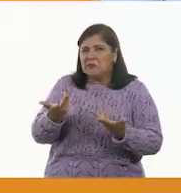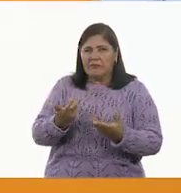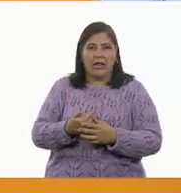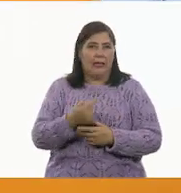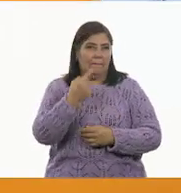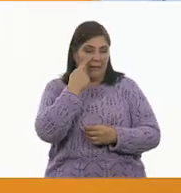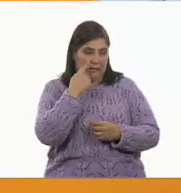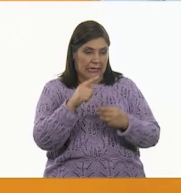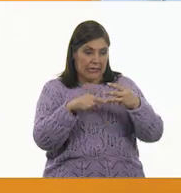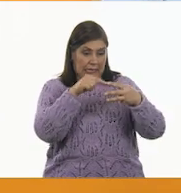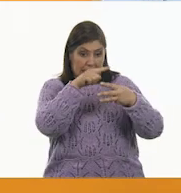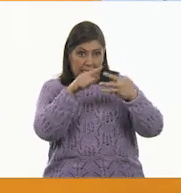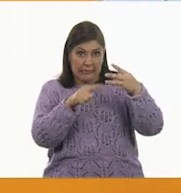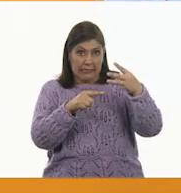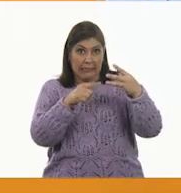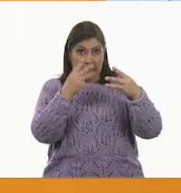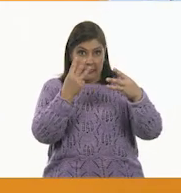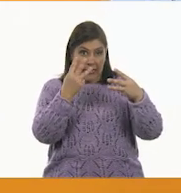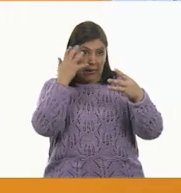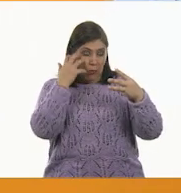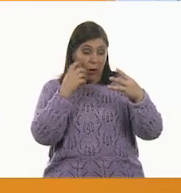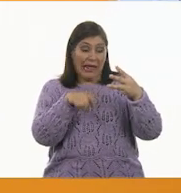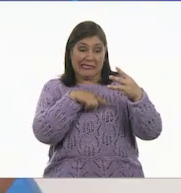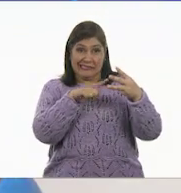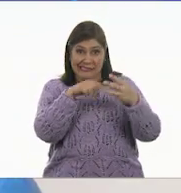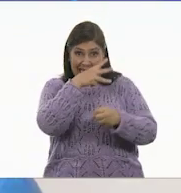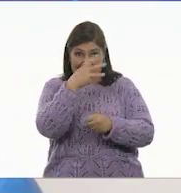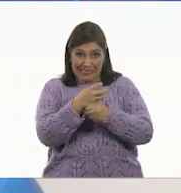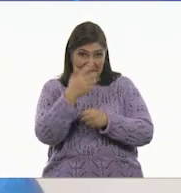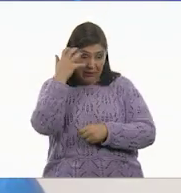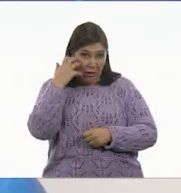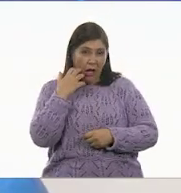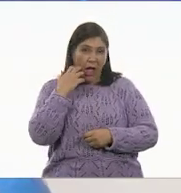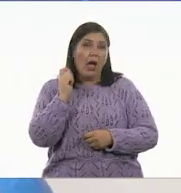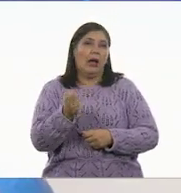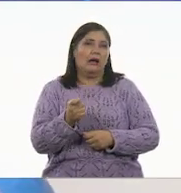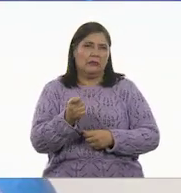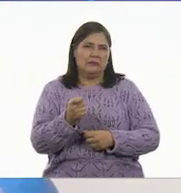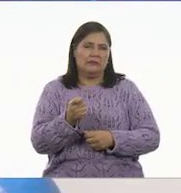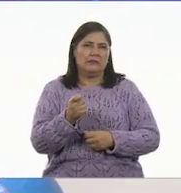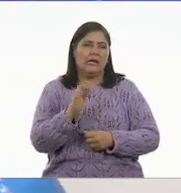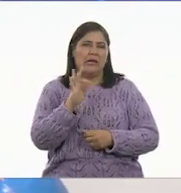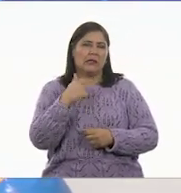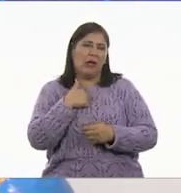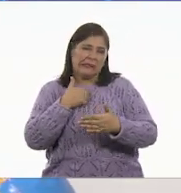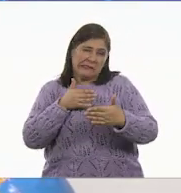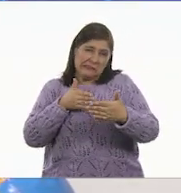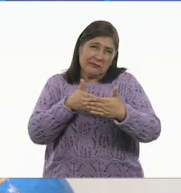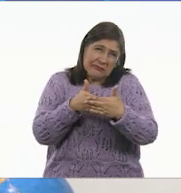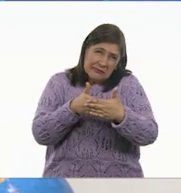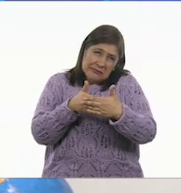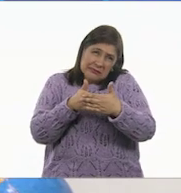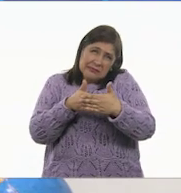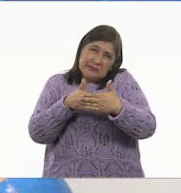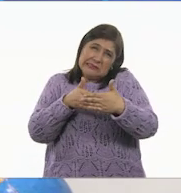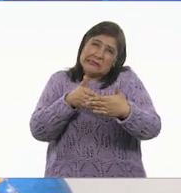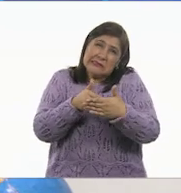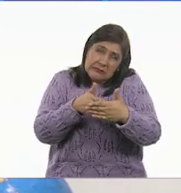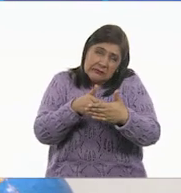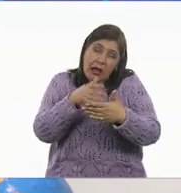como el tercer león, si te das cuenta que el obstáculo en ese momento pudo más que tú,